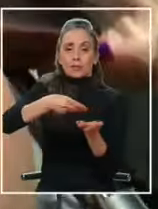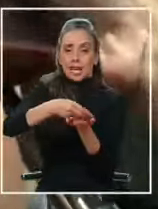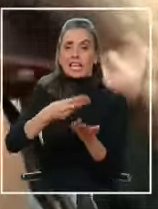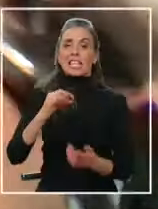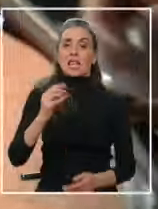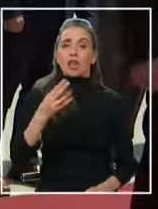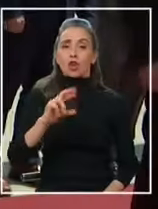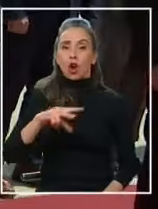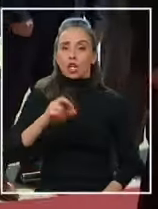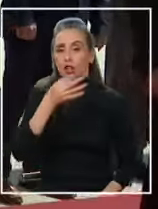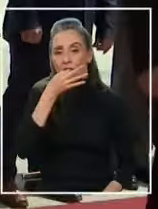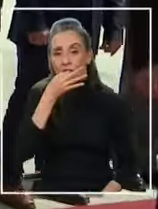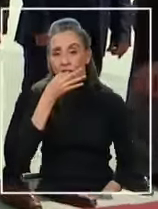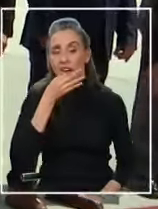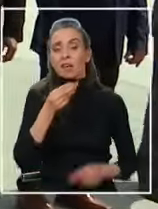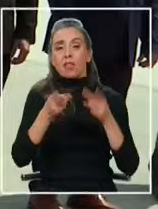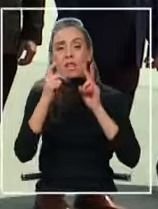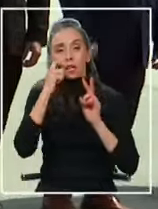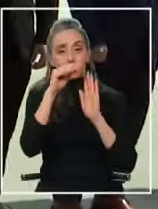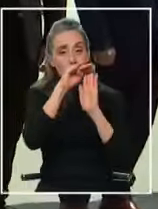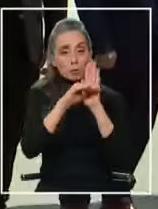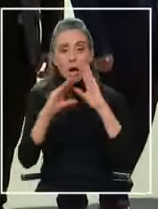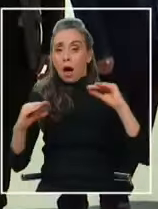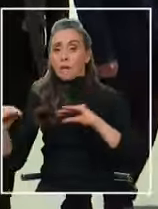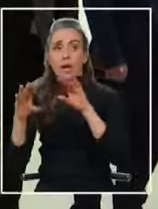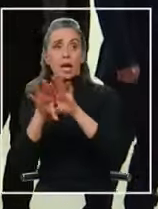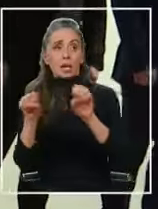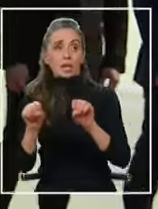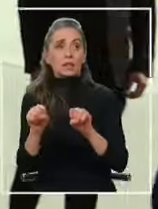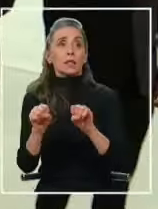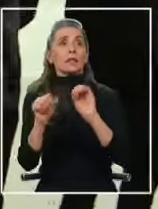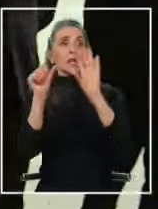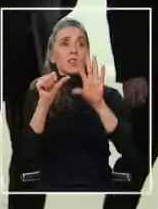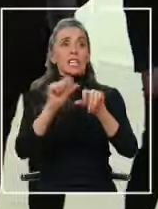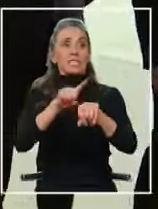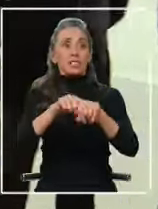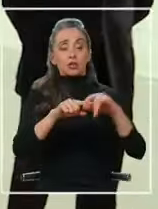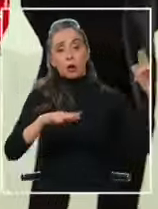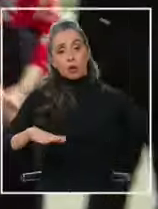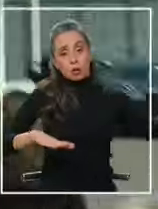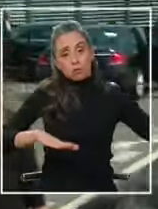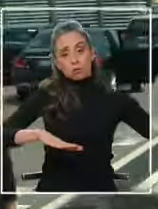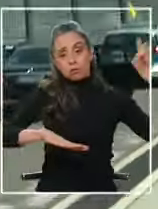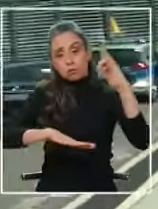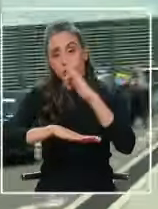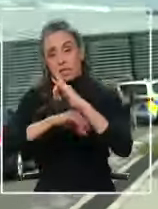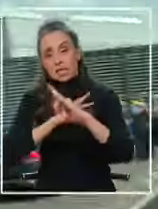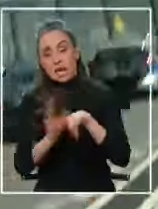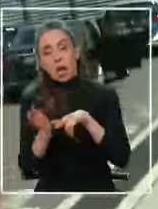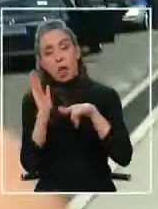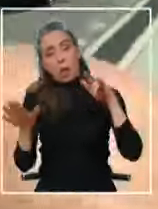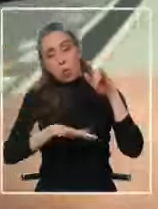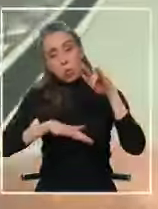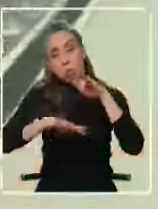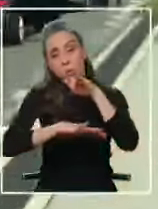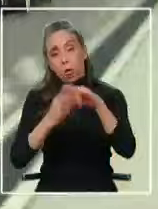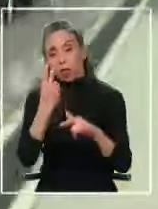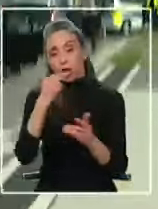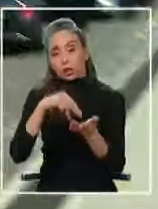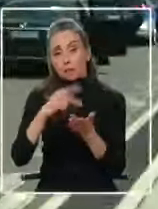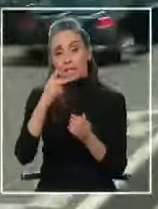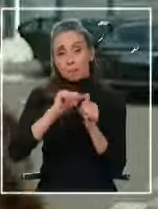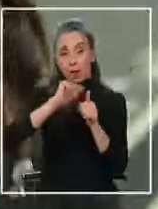en materia de derechos humanos. Una agenda que comenzó de inmediato dejando atrás las 16 horas de vuelo desde Chile y los más de 12.000 kilómetros de